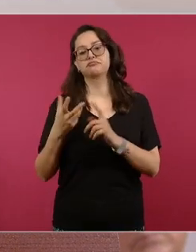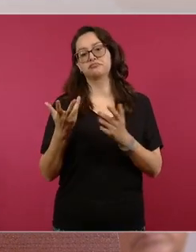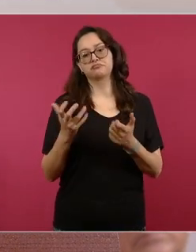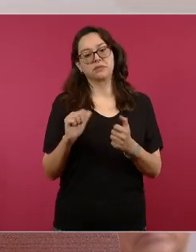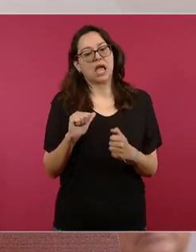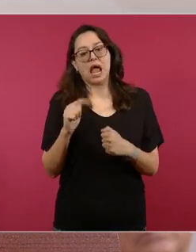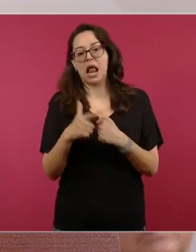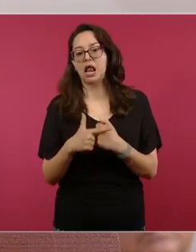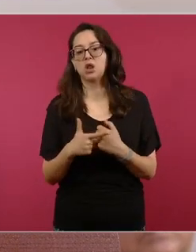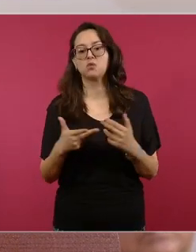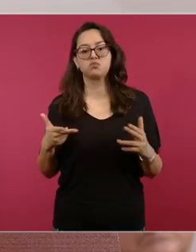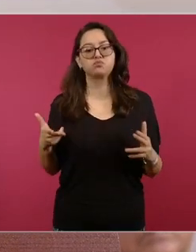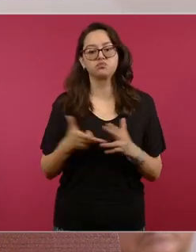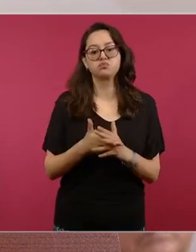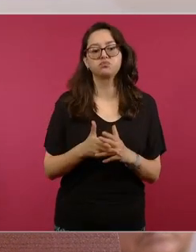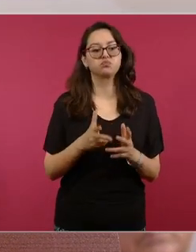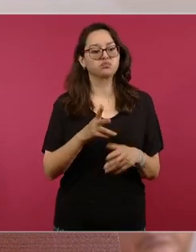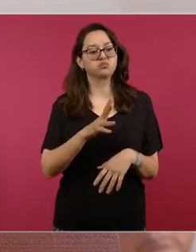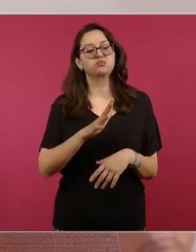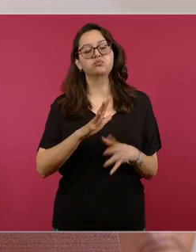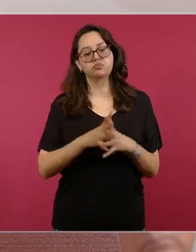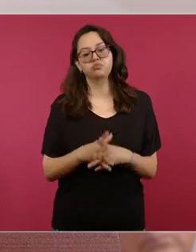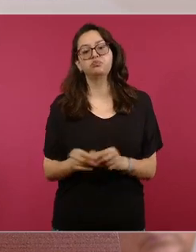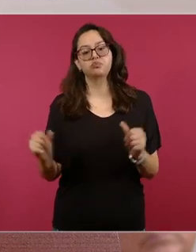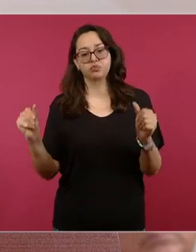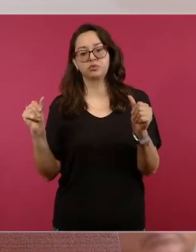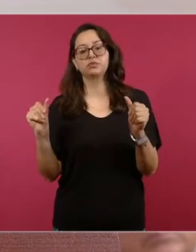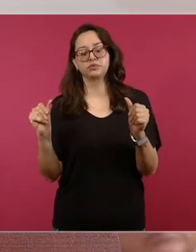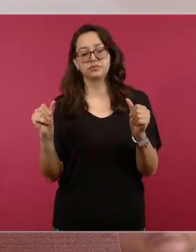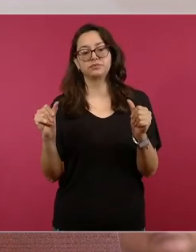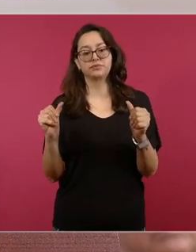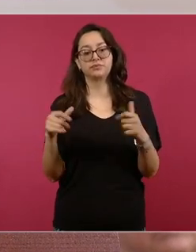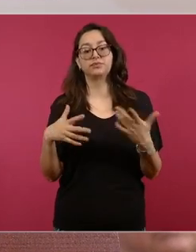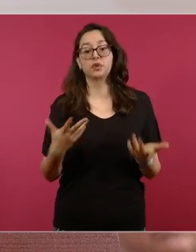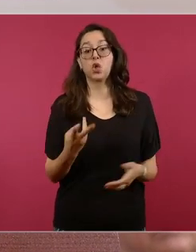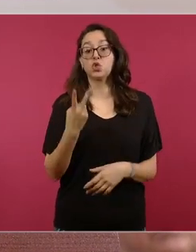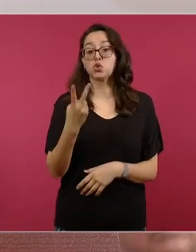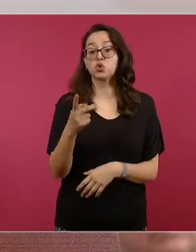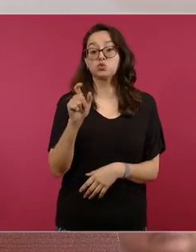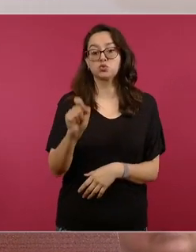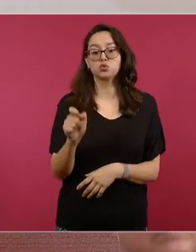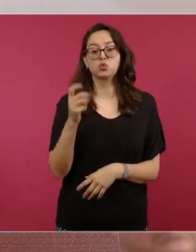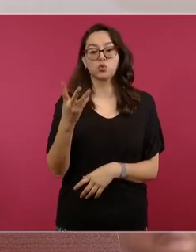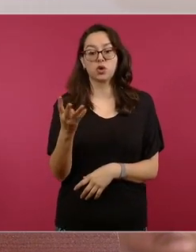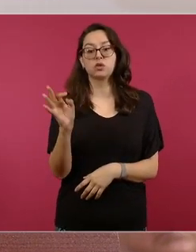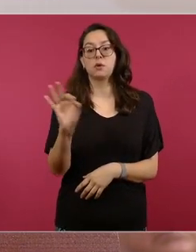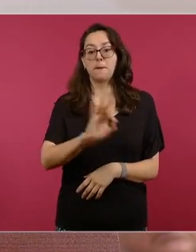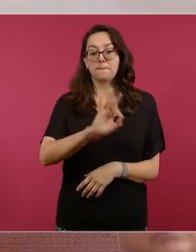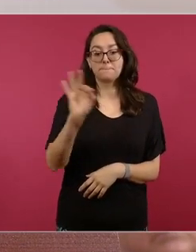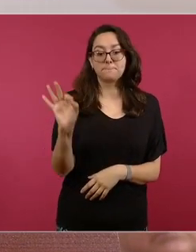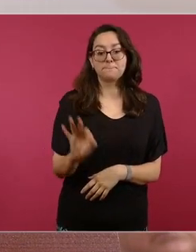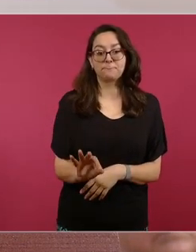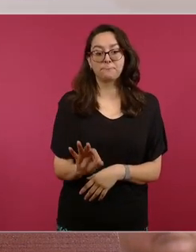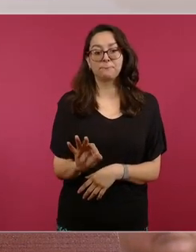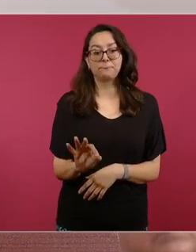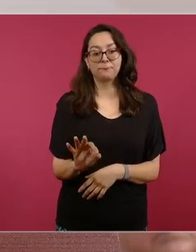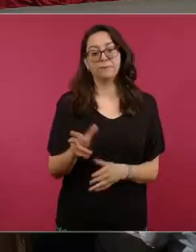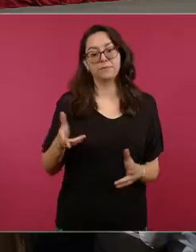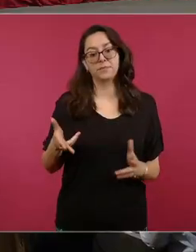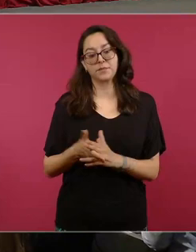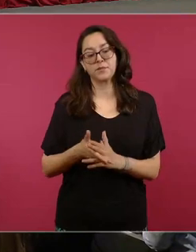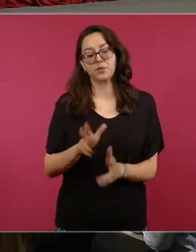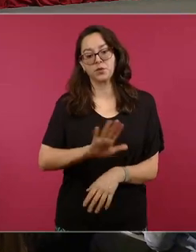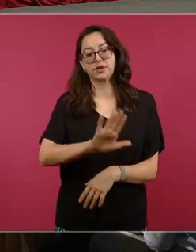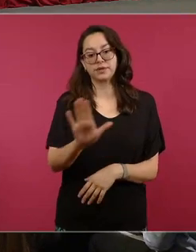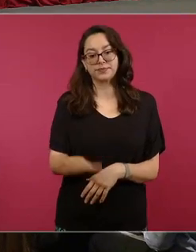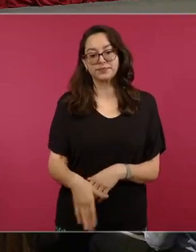relacionado con la desaparición y solamente en el caso del 2.4% víctimas de homicidio